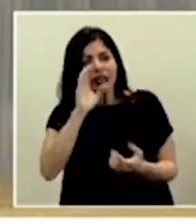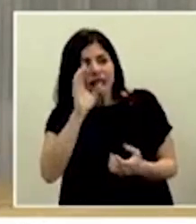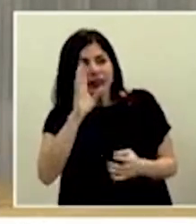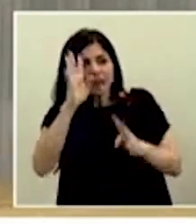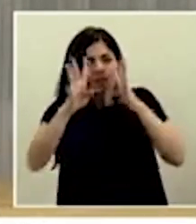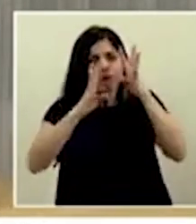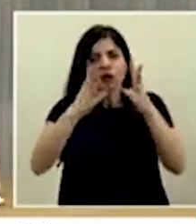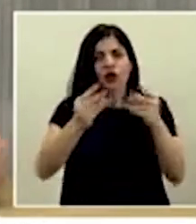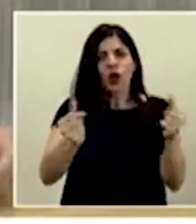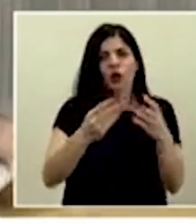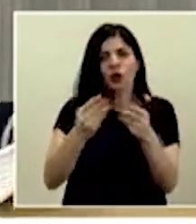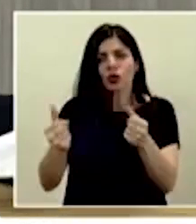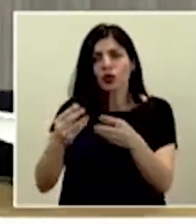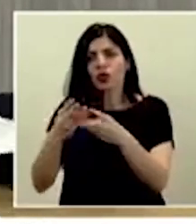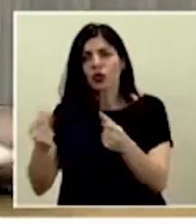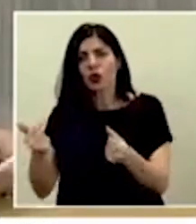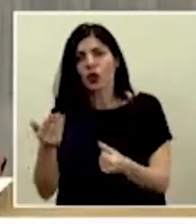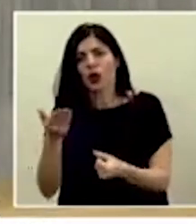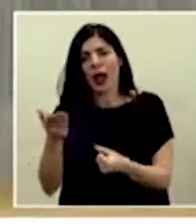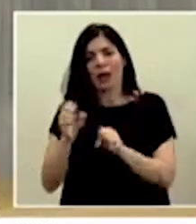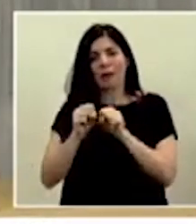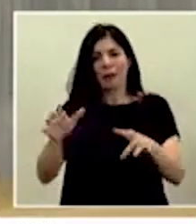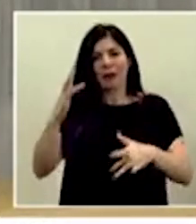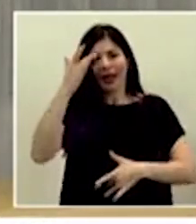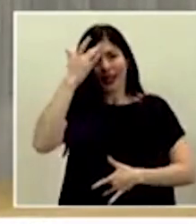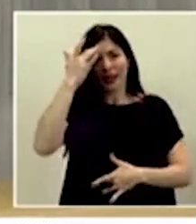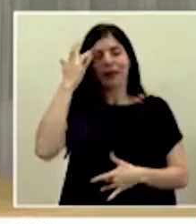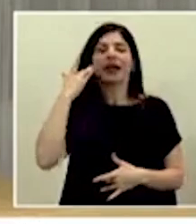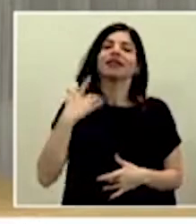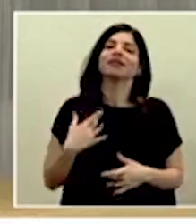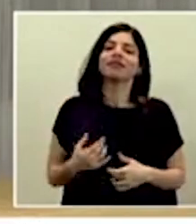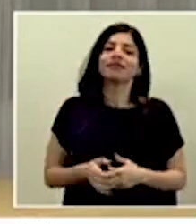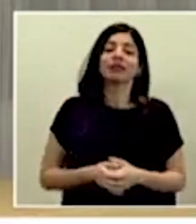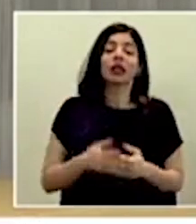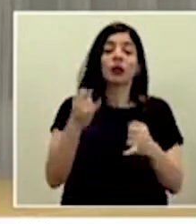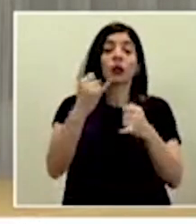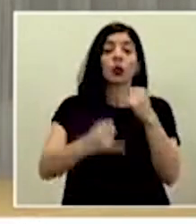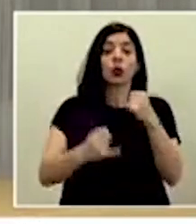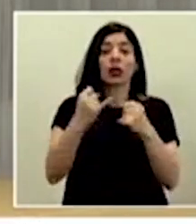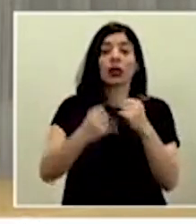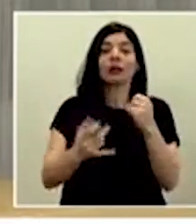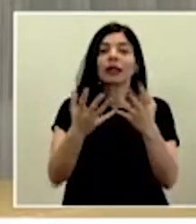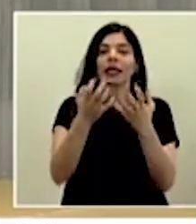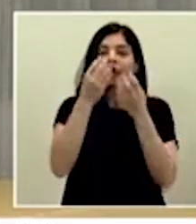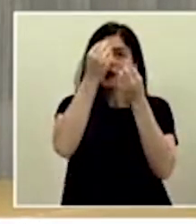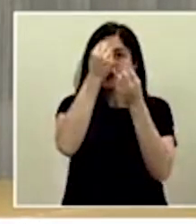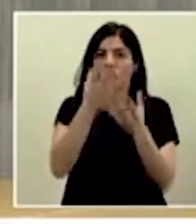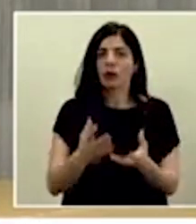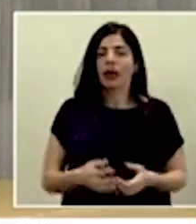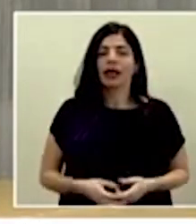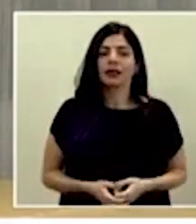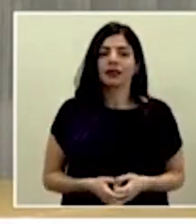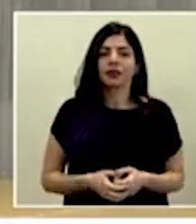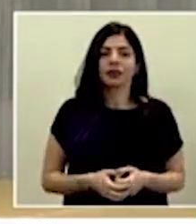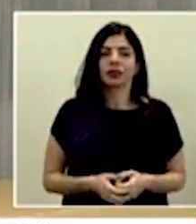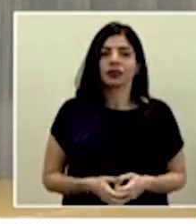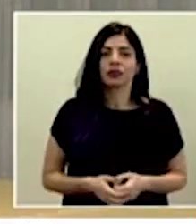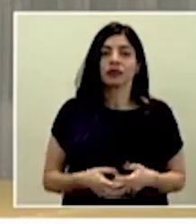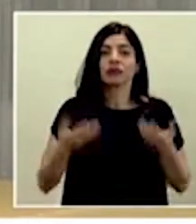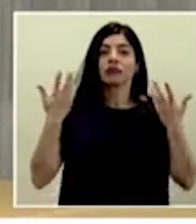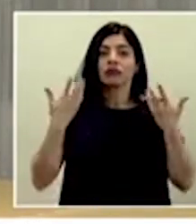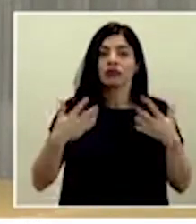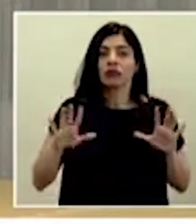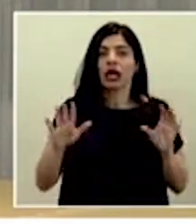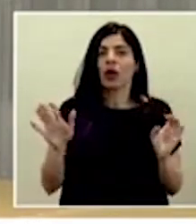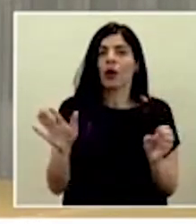soluciones a esta pandemia. Y por último, quisiera informar que ya